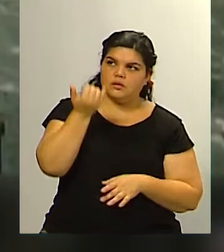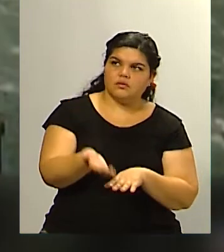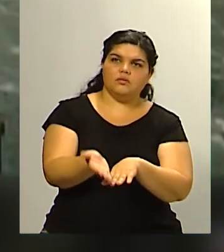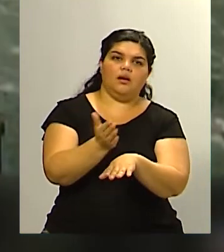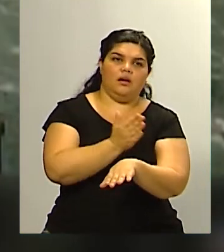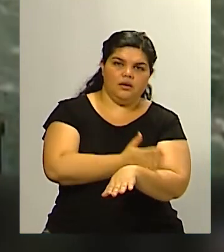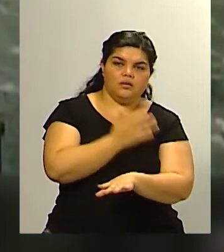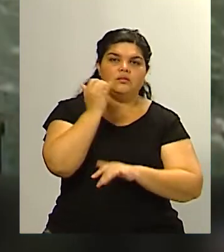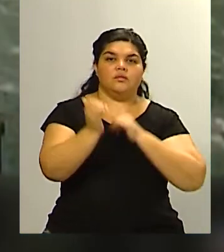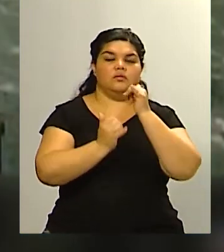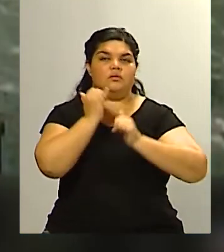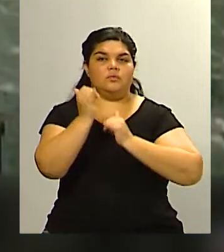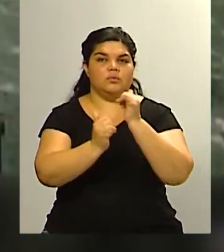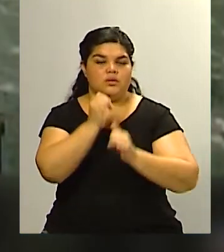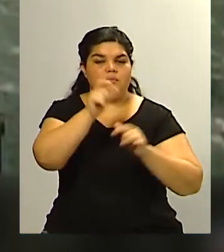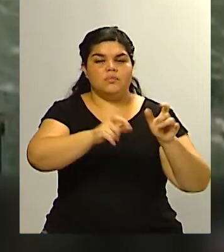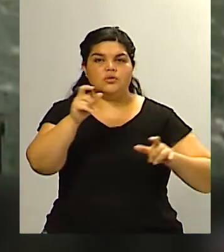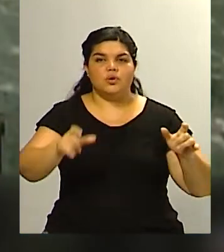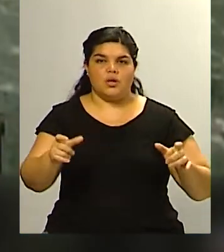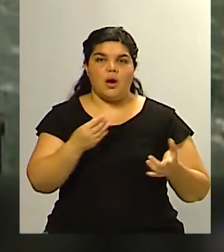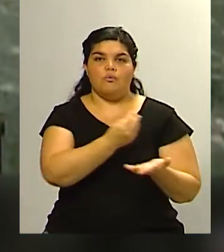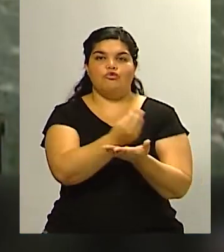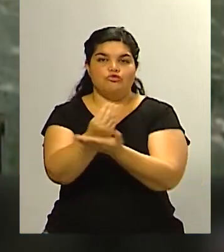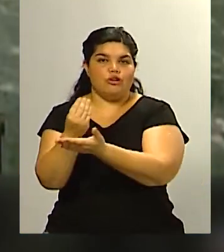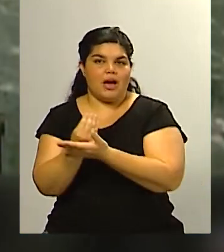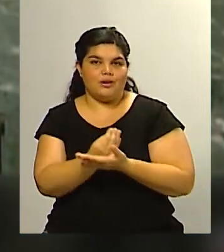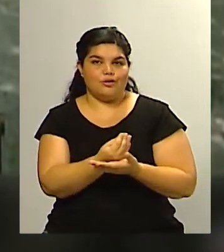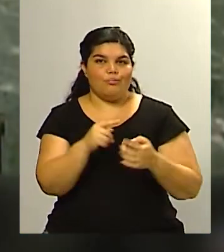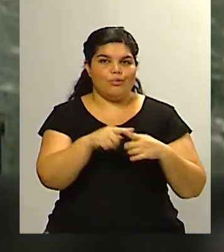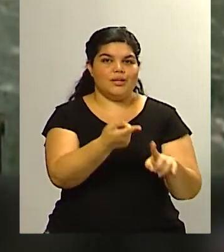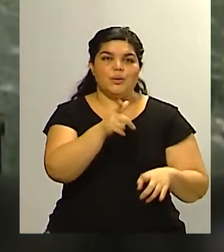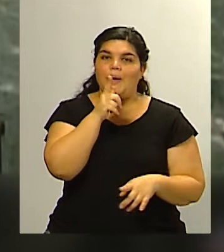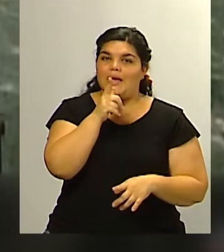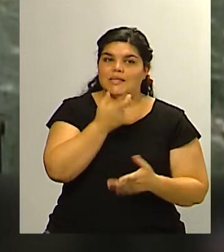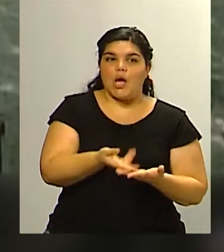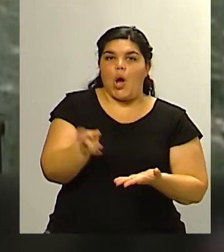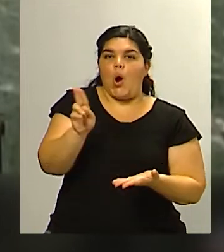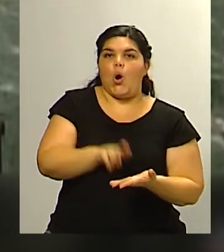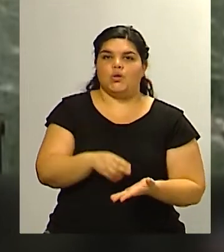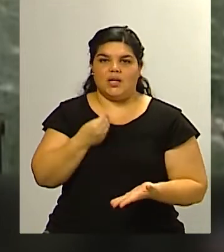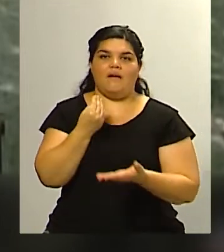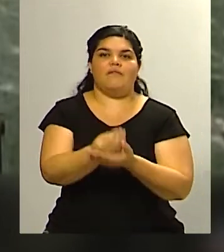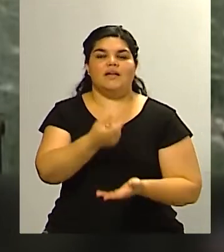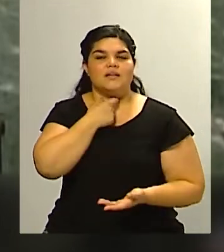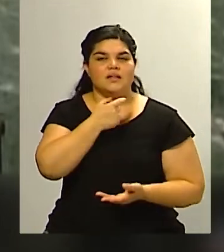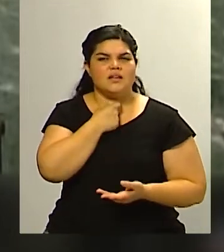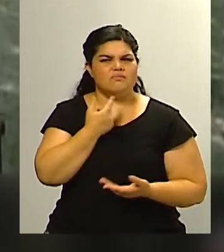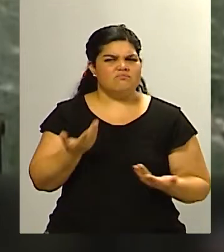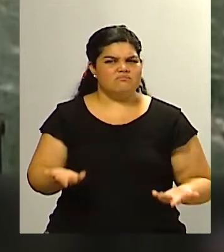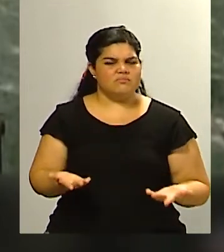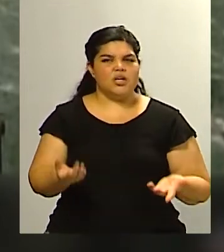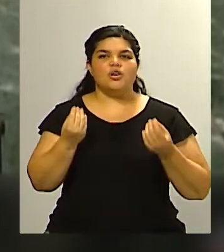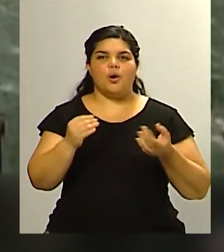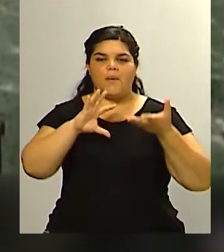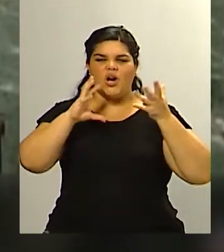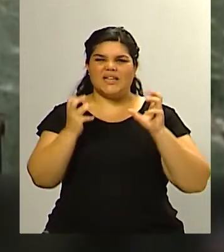propios funcionarios se arriesgaban a hablar de la posibilidad de una reelección la realidad de lo que está sucediendo en la Argentina la crisis